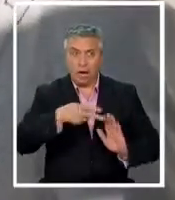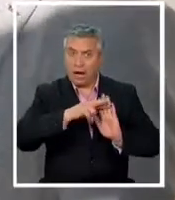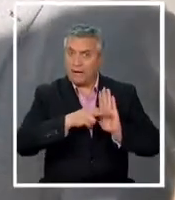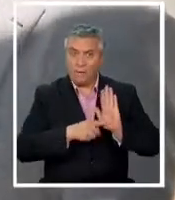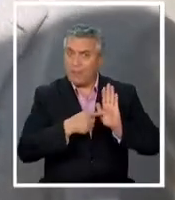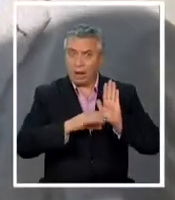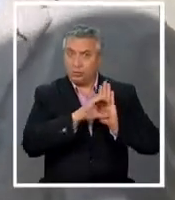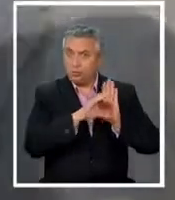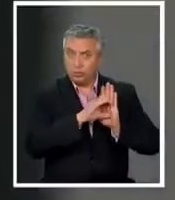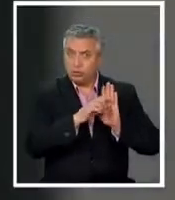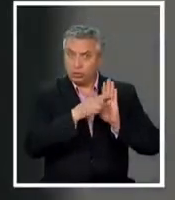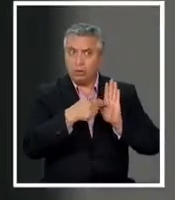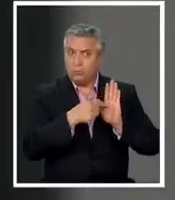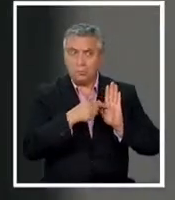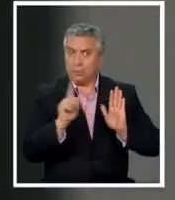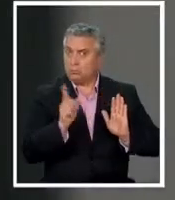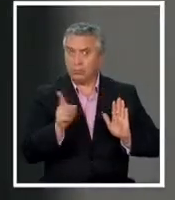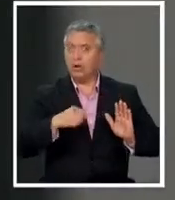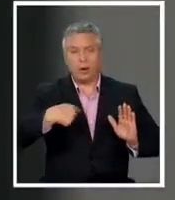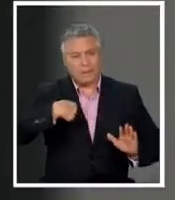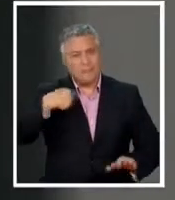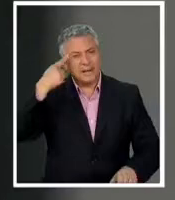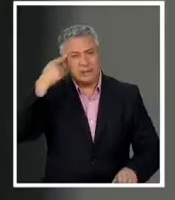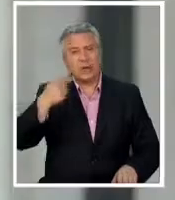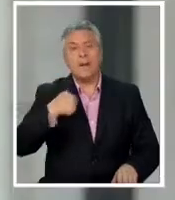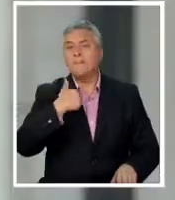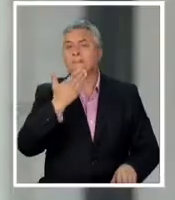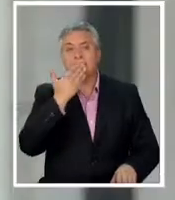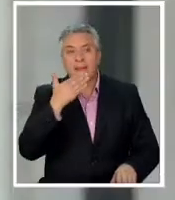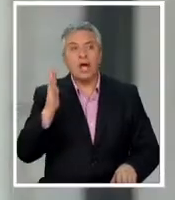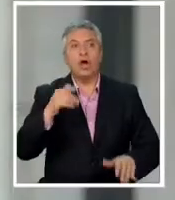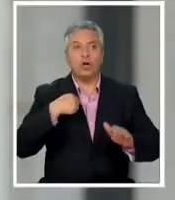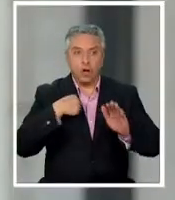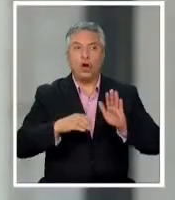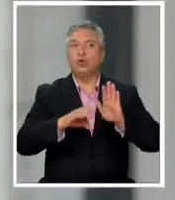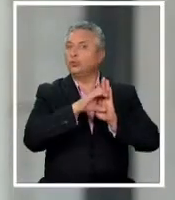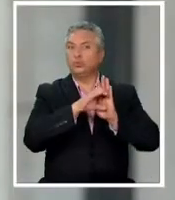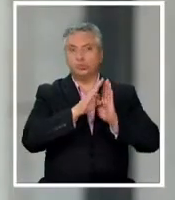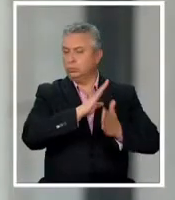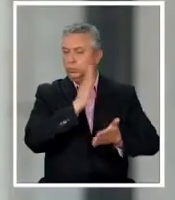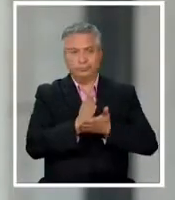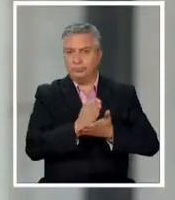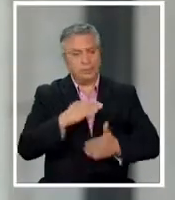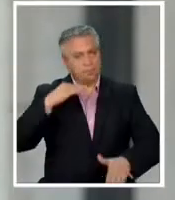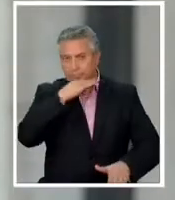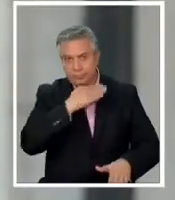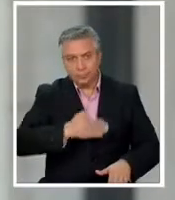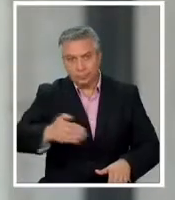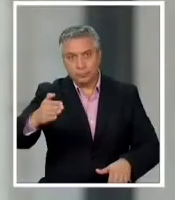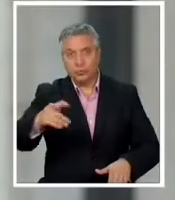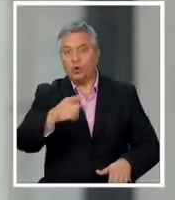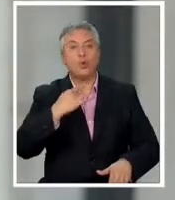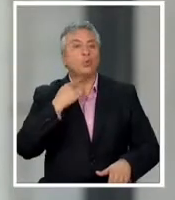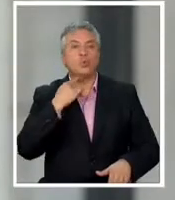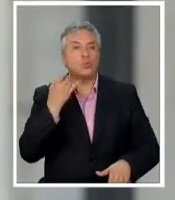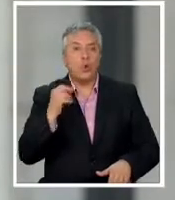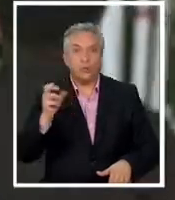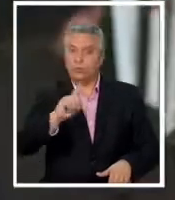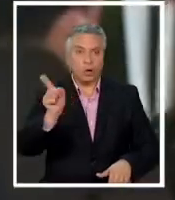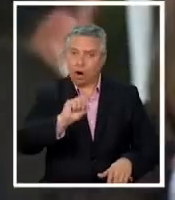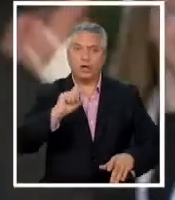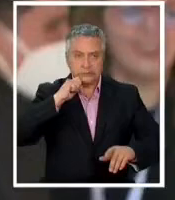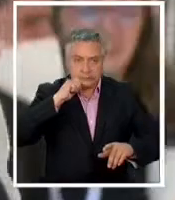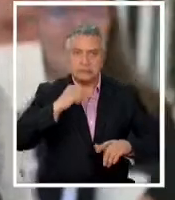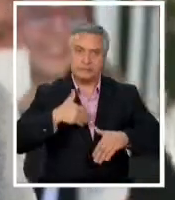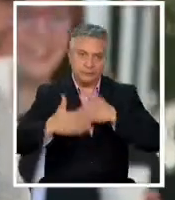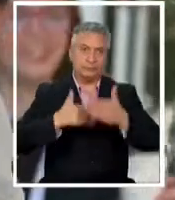constitucional que va a regir para la Constitución. A mí me parece que lo ideal es que la Constitución rija en acto y eso no solo significa cuórums también significa procedimientos.